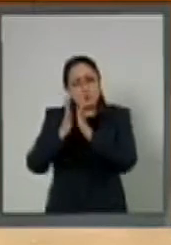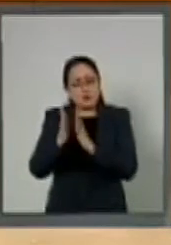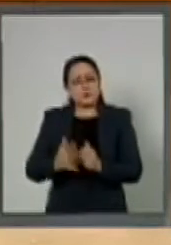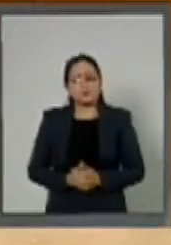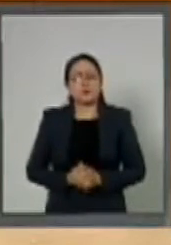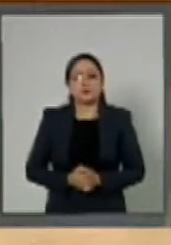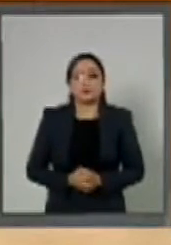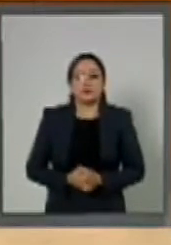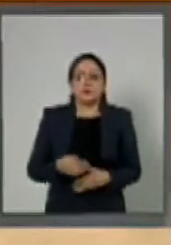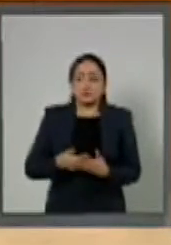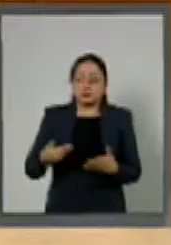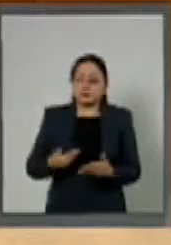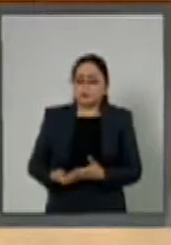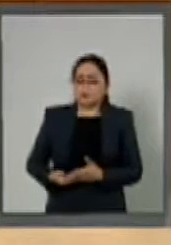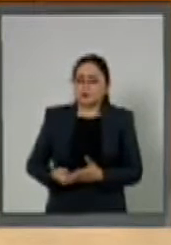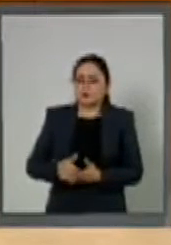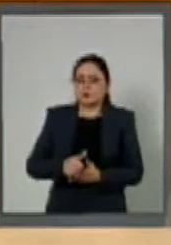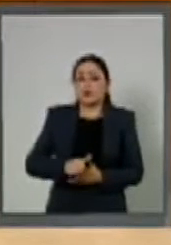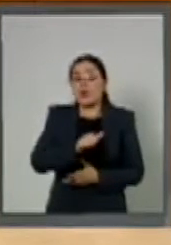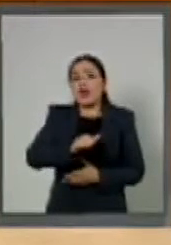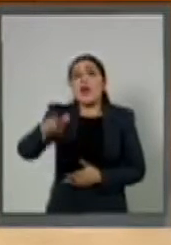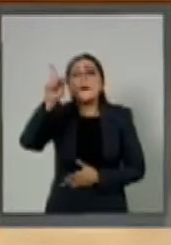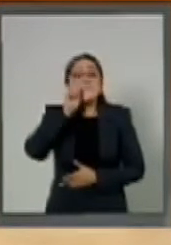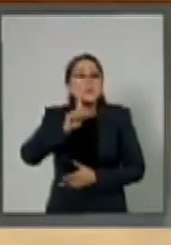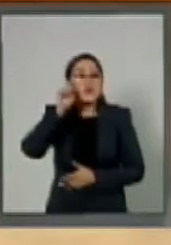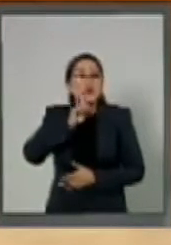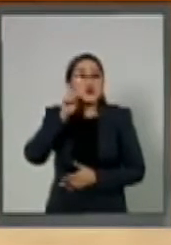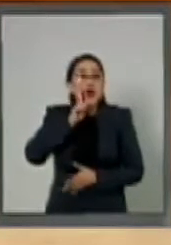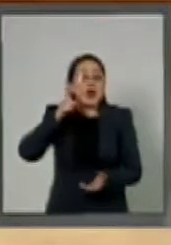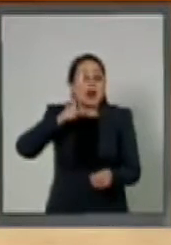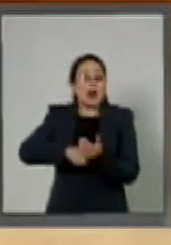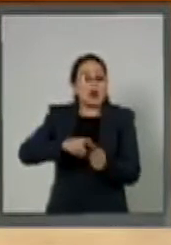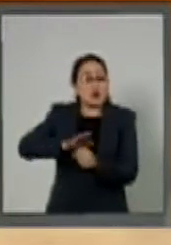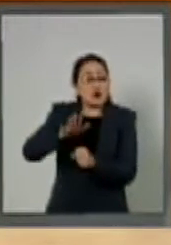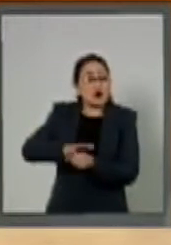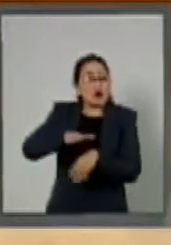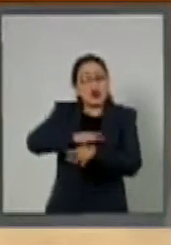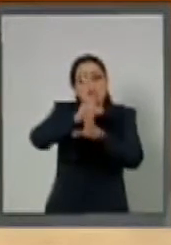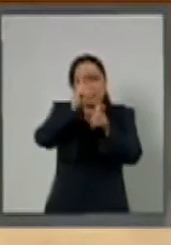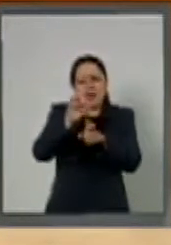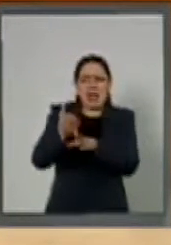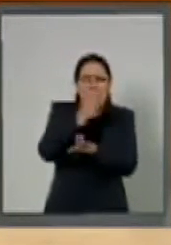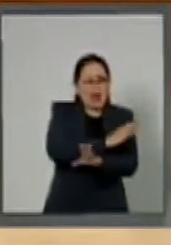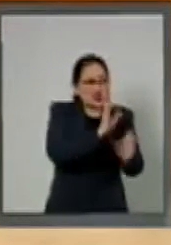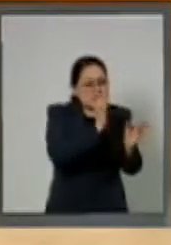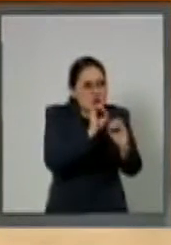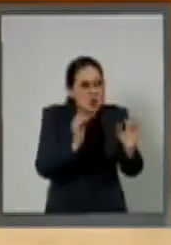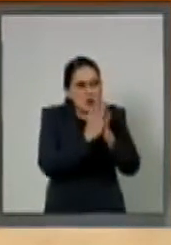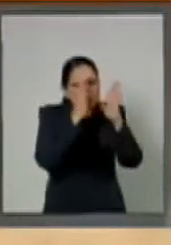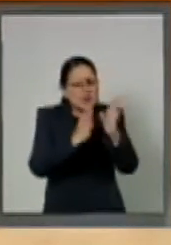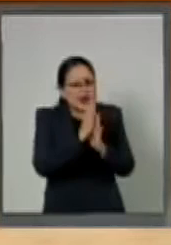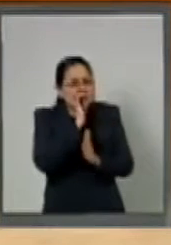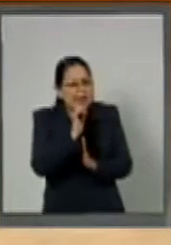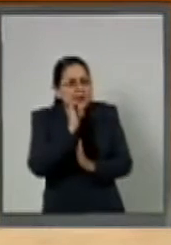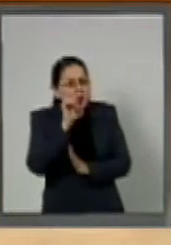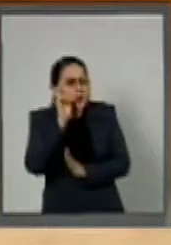Hoy, el género femenino está presente en materias antes que se consideraban